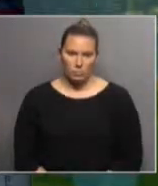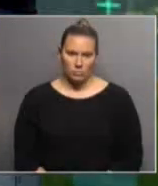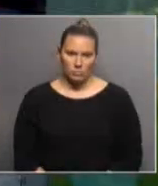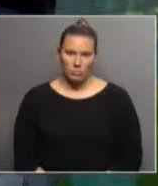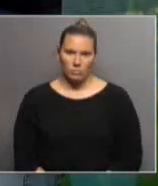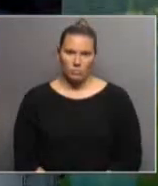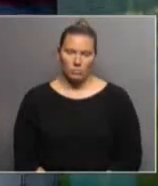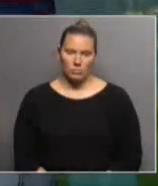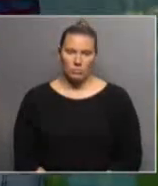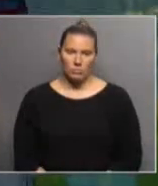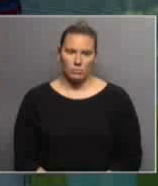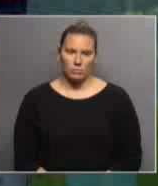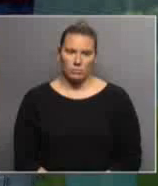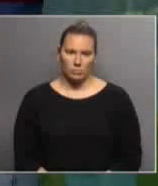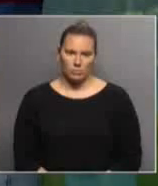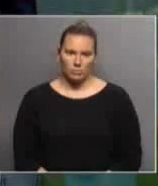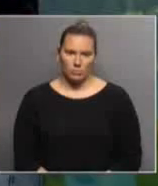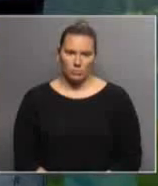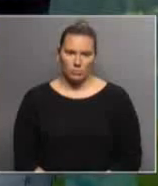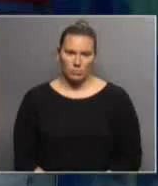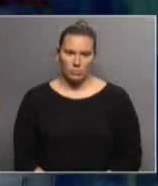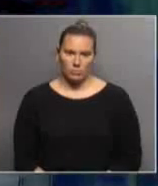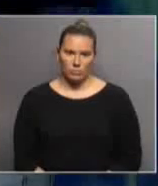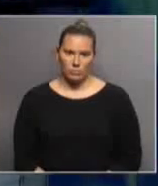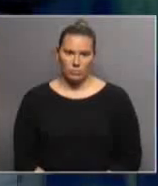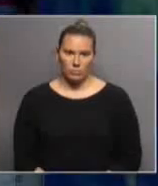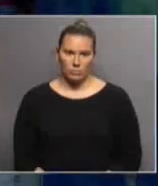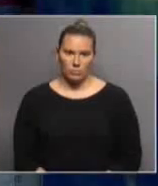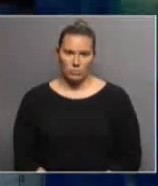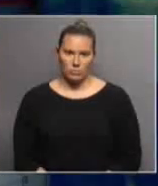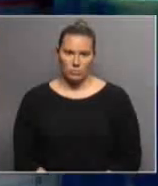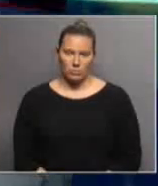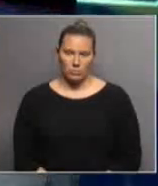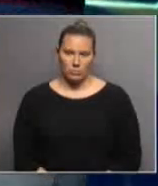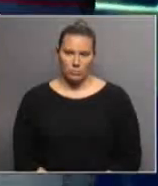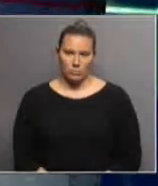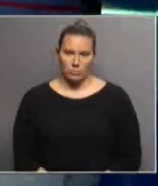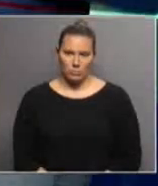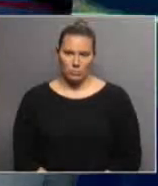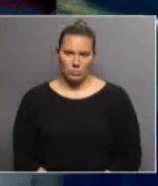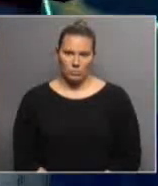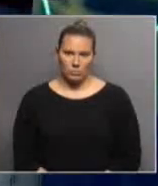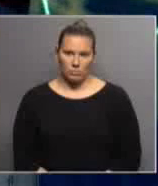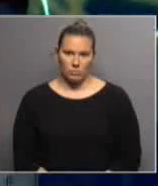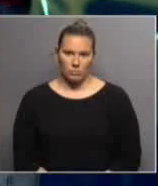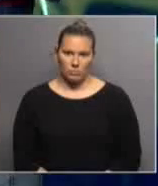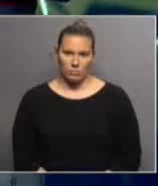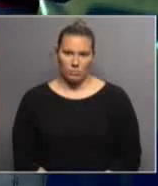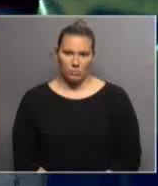través. No es una gran herramienta la lengua oral leer los labios. imposible para un sordo